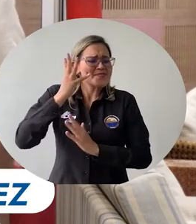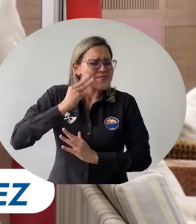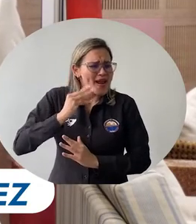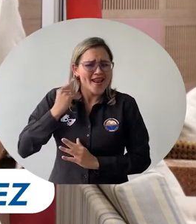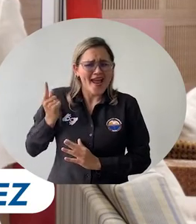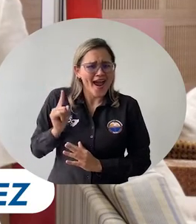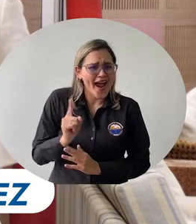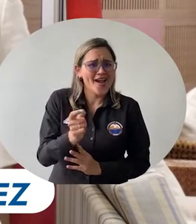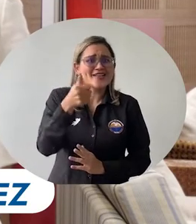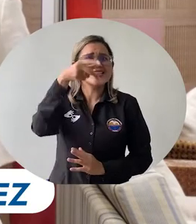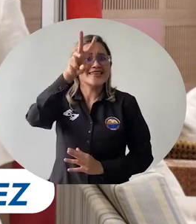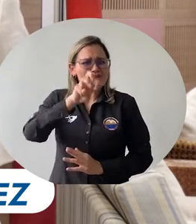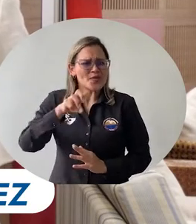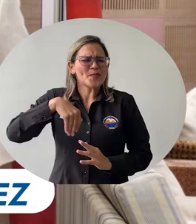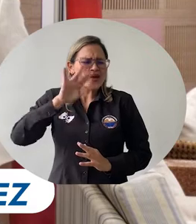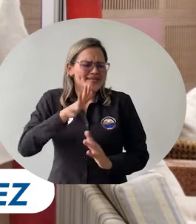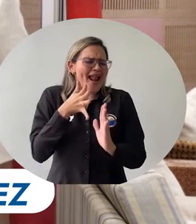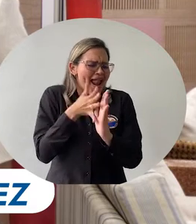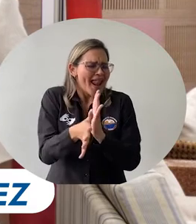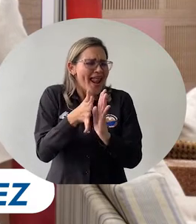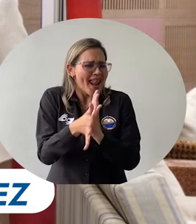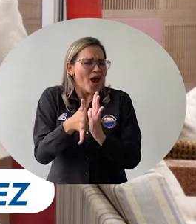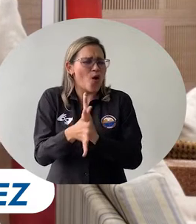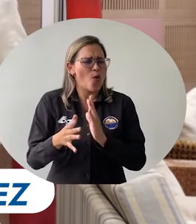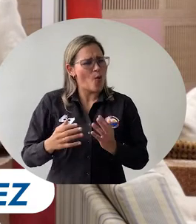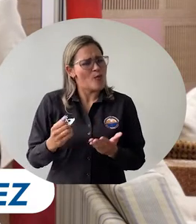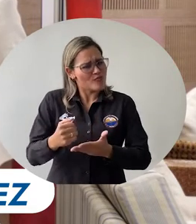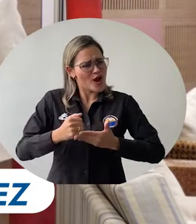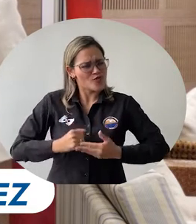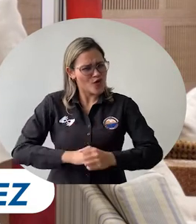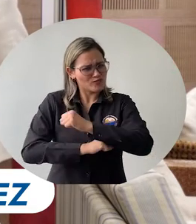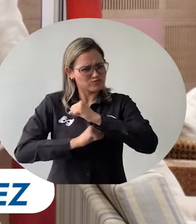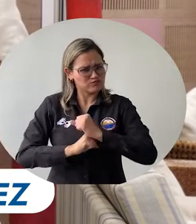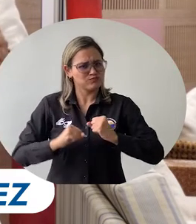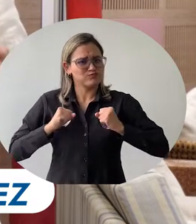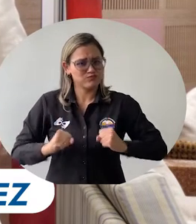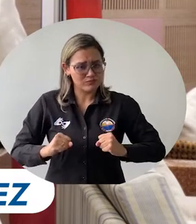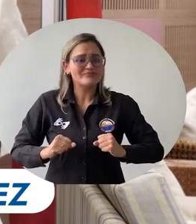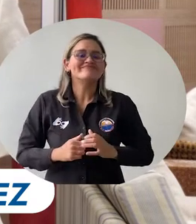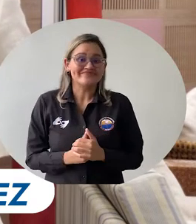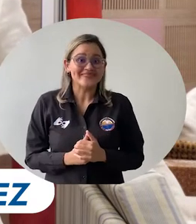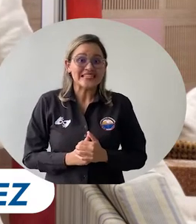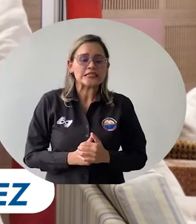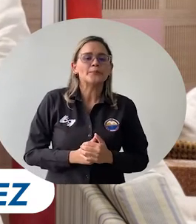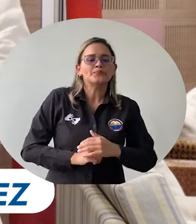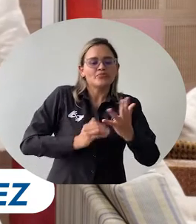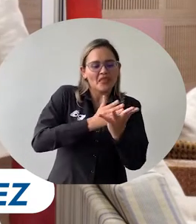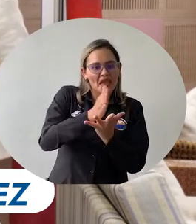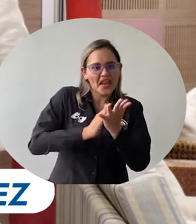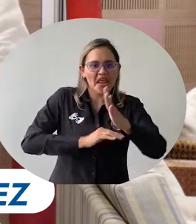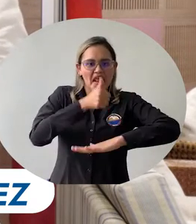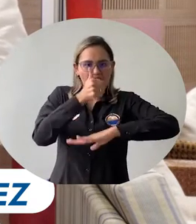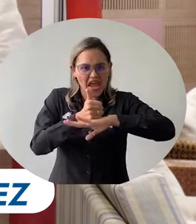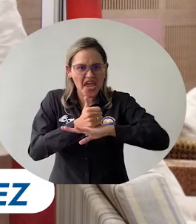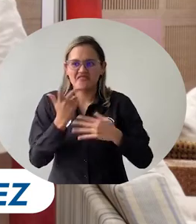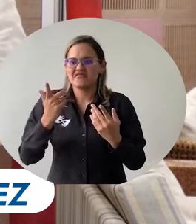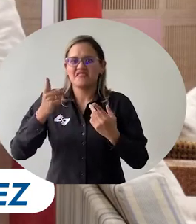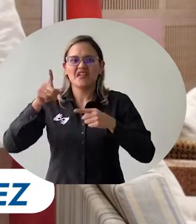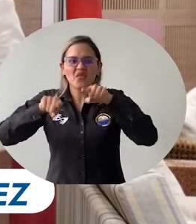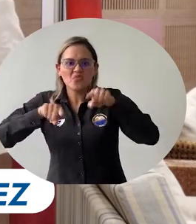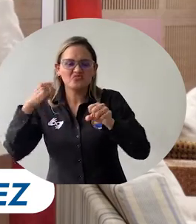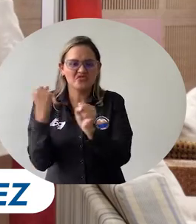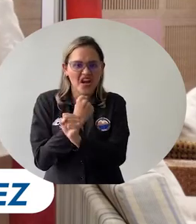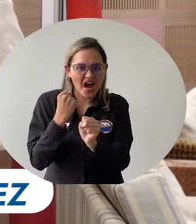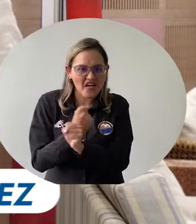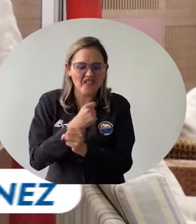que a lo largo de estos 18 años de funcionamiento del programa lo han consolidado. Todos los directivos, los estudiantes, los funcionarios, los